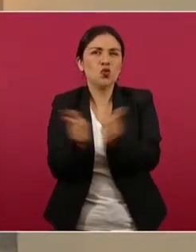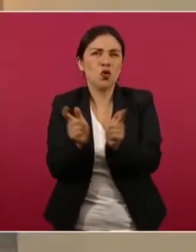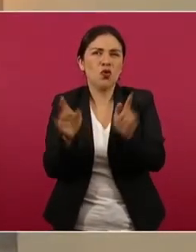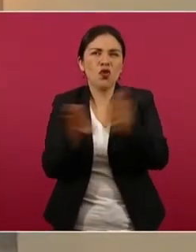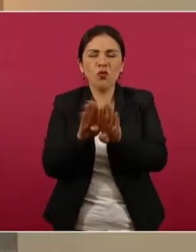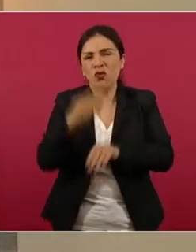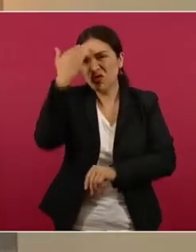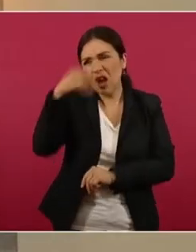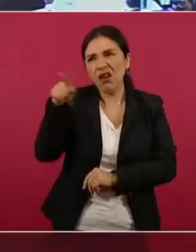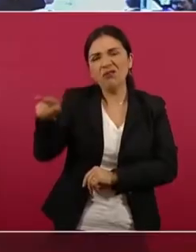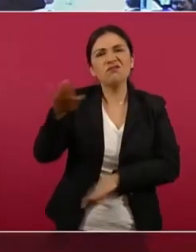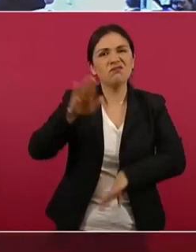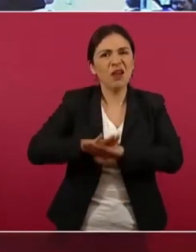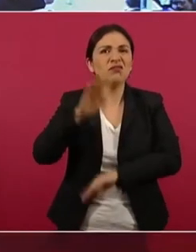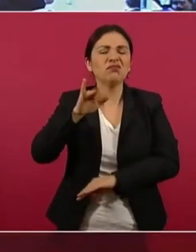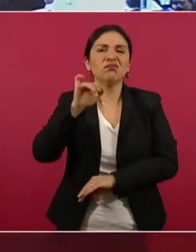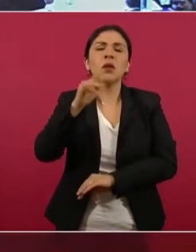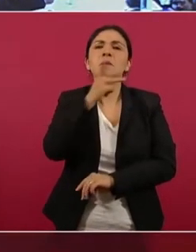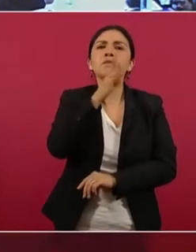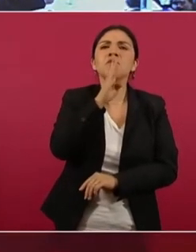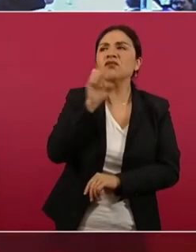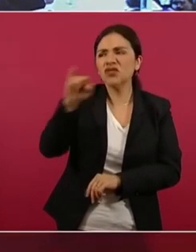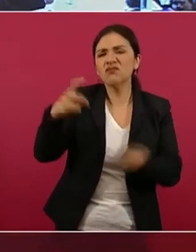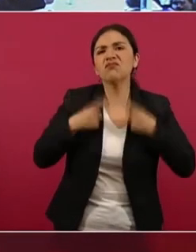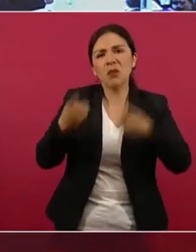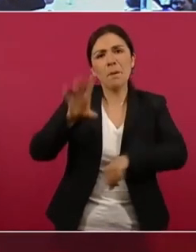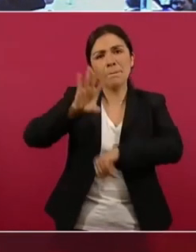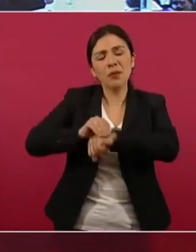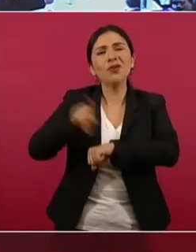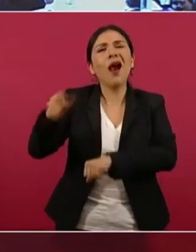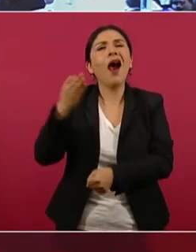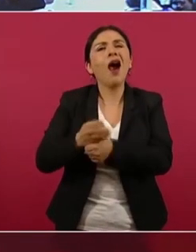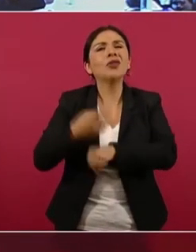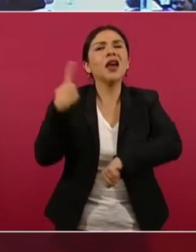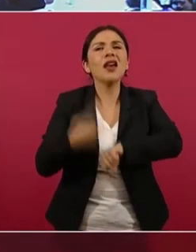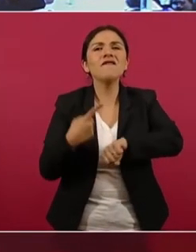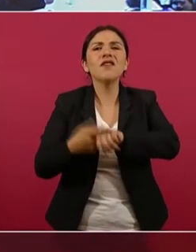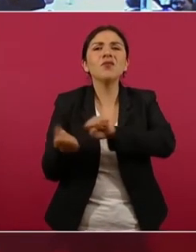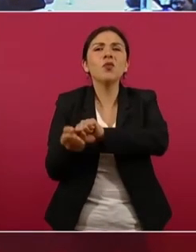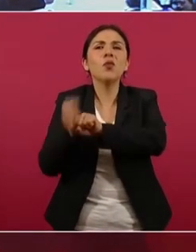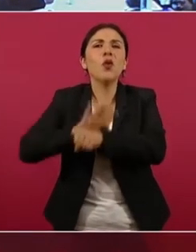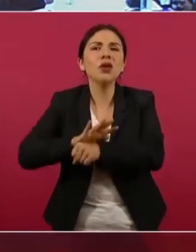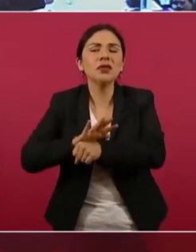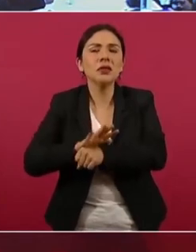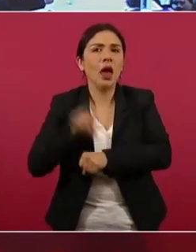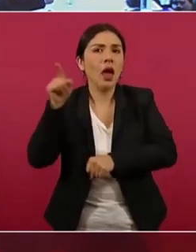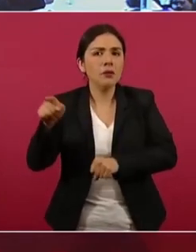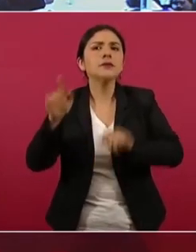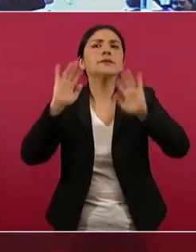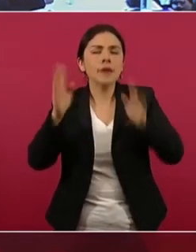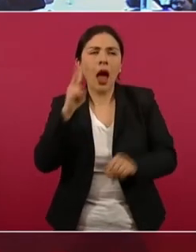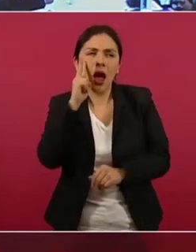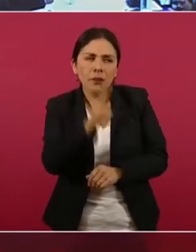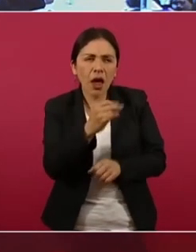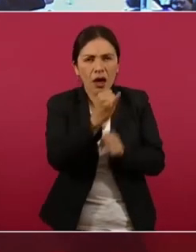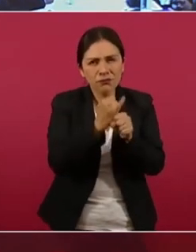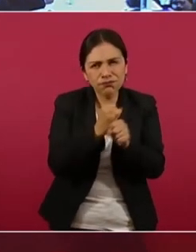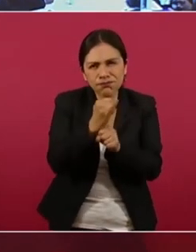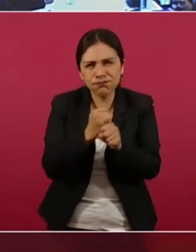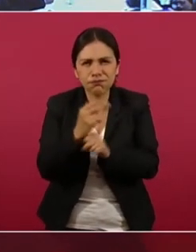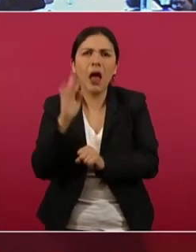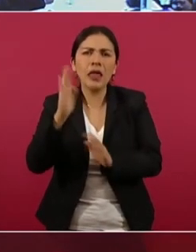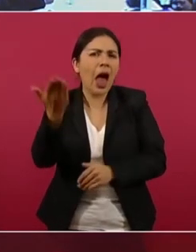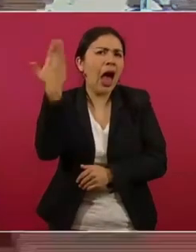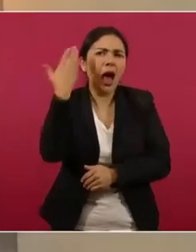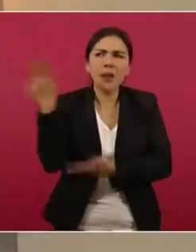fundamentalmente de los padres de Devany, está convalesciente de COVID y él ya ha estado estudiando el caso, él ya estuvo en